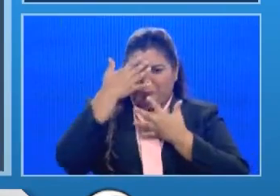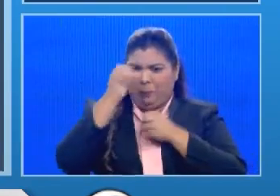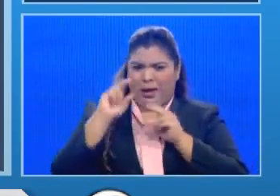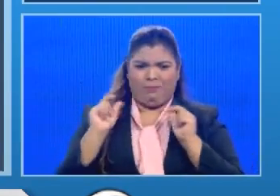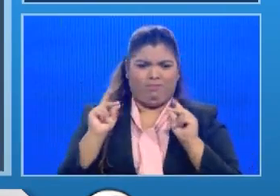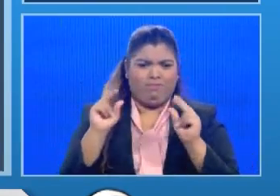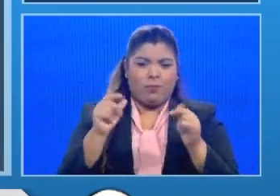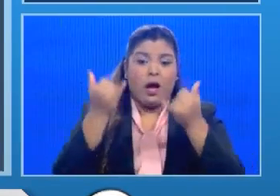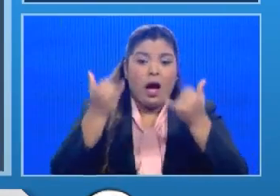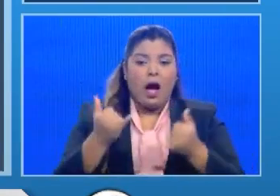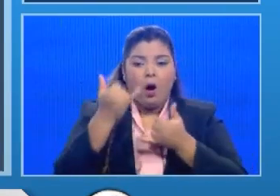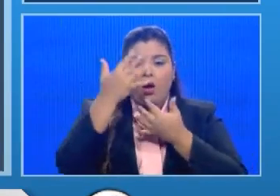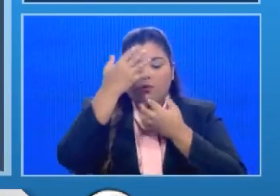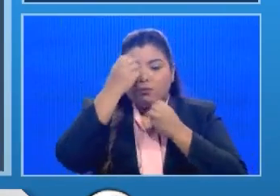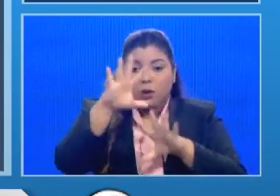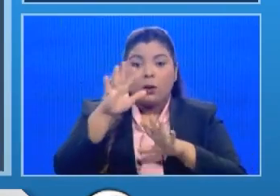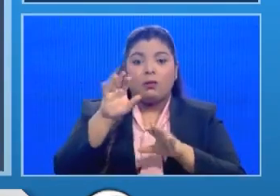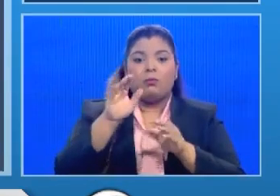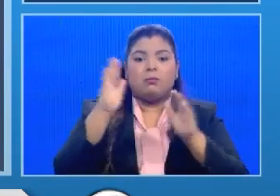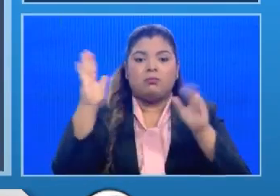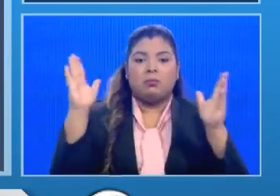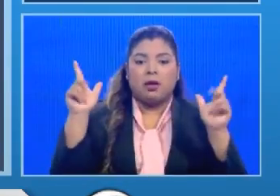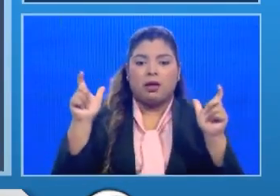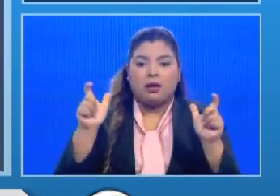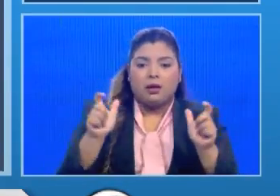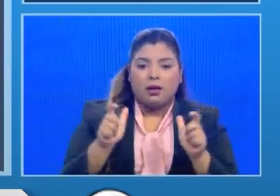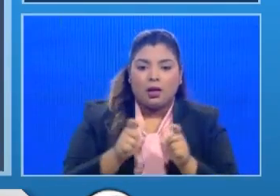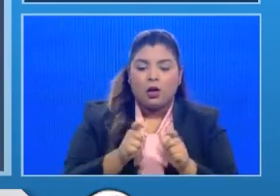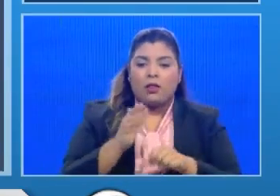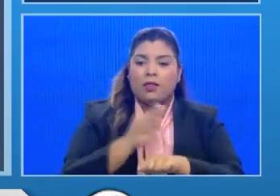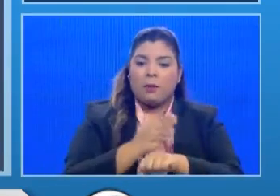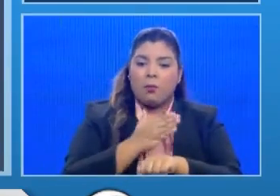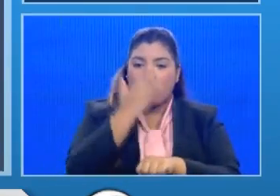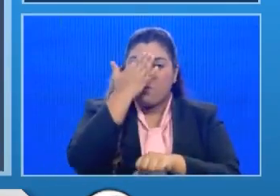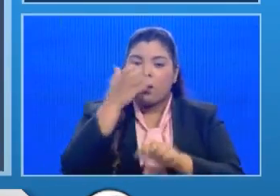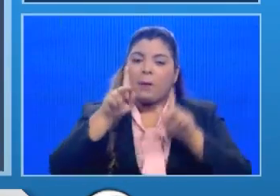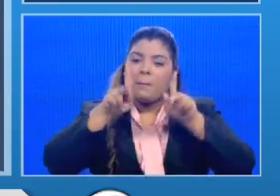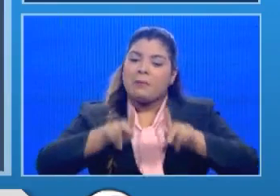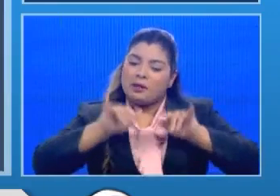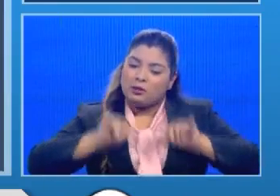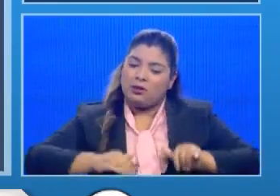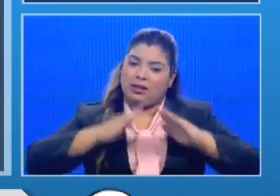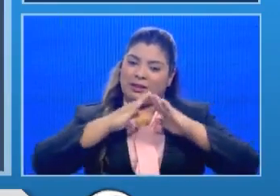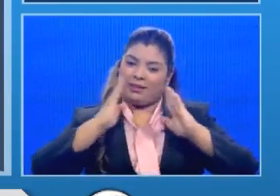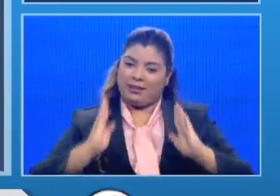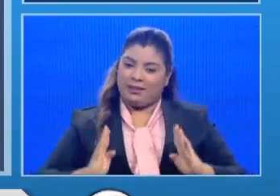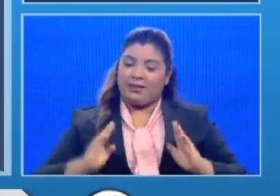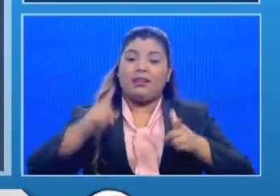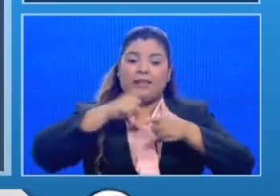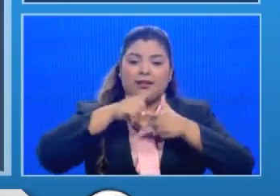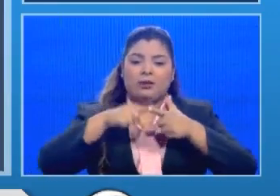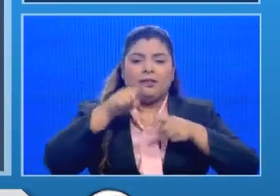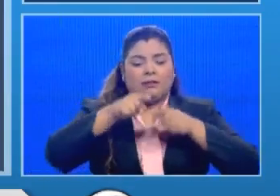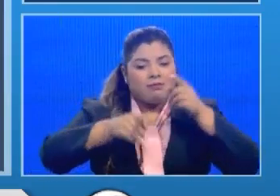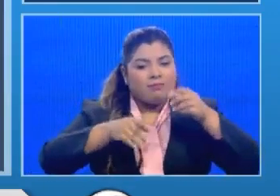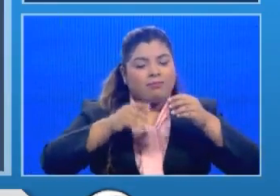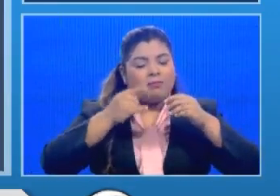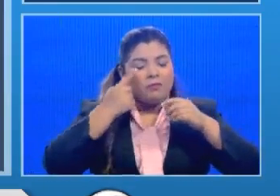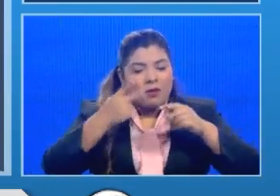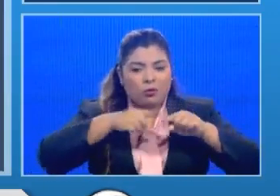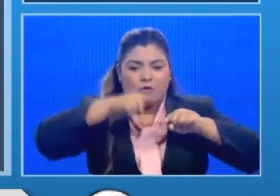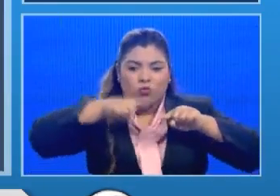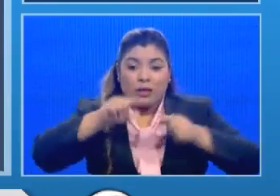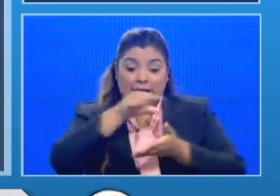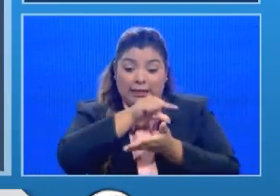observamos es el acumulado que tuvimos por cada una de las semanas epidemiológicas. Como ustedes saben, la